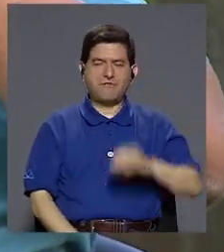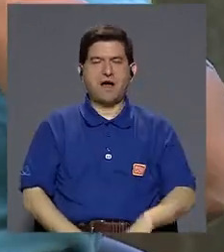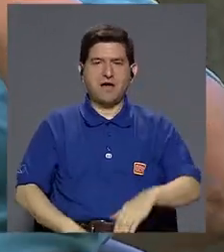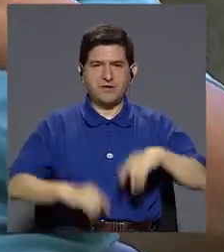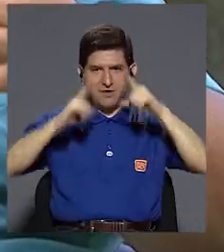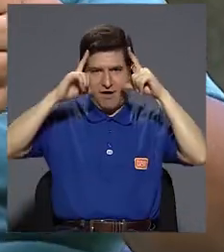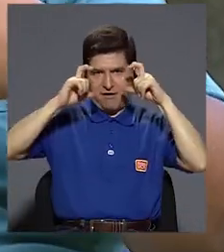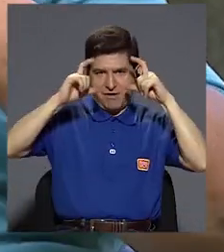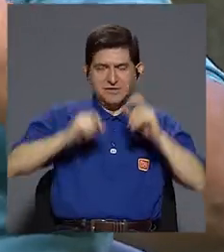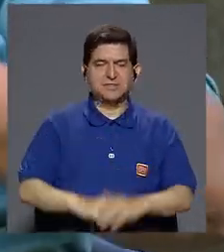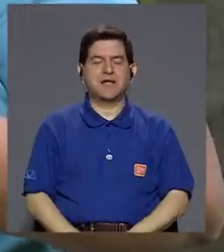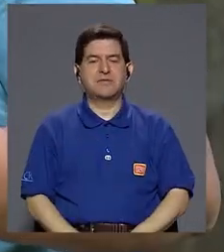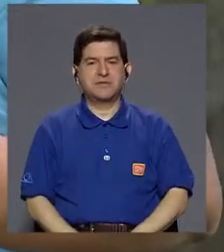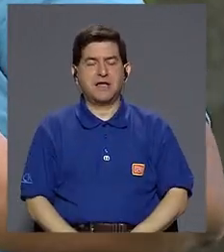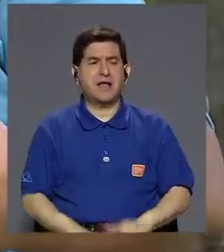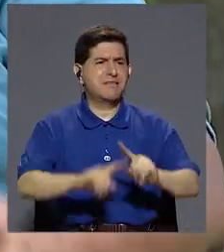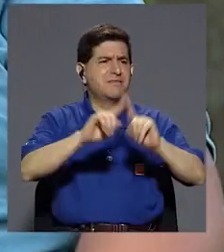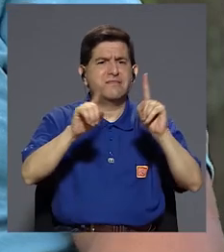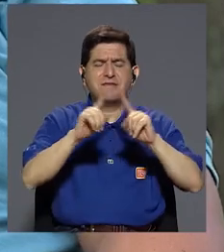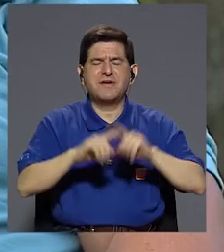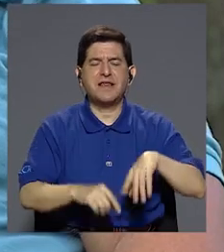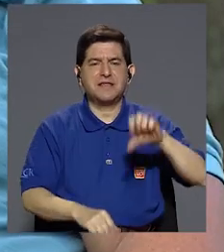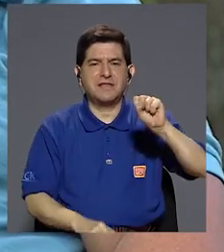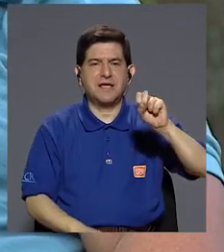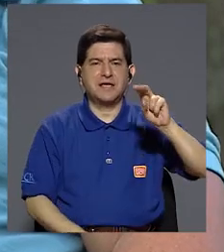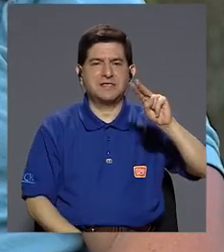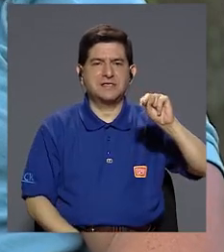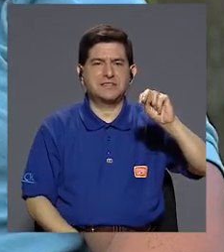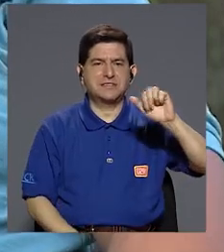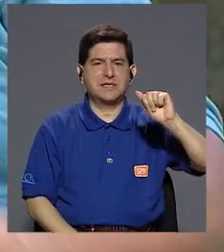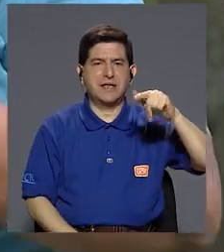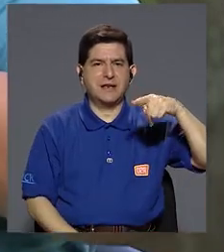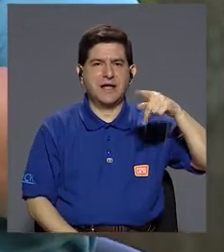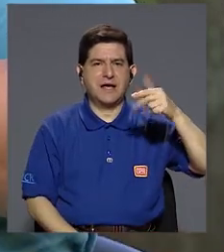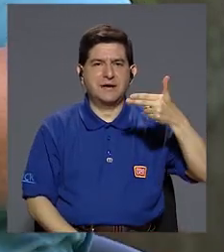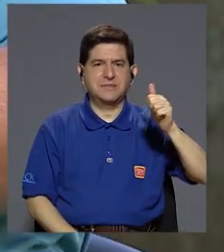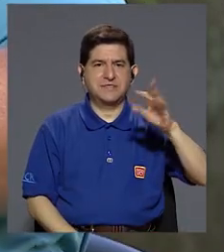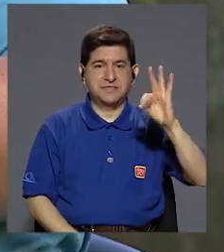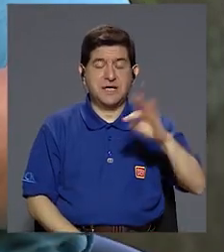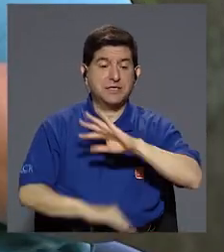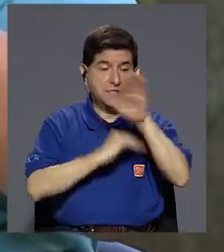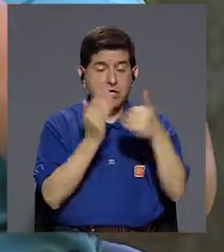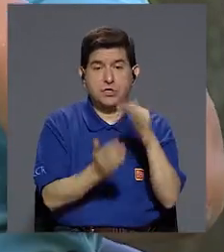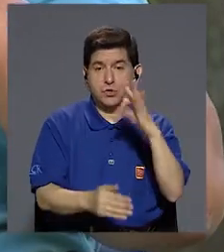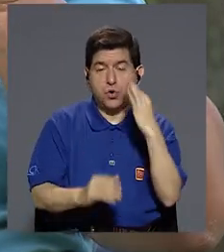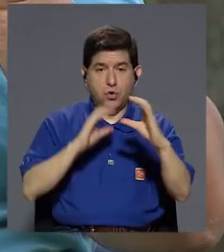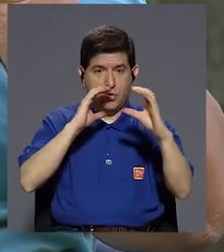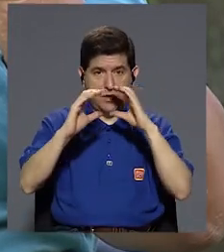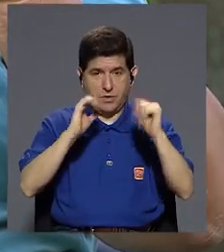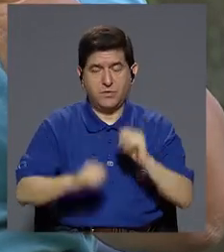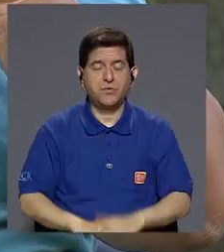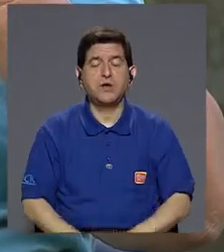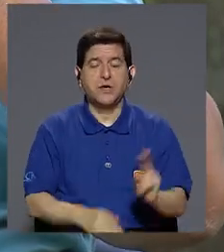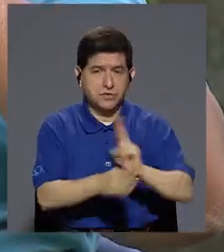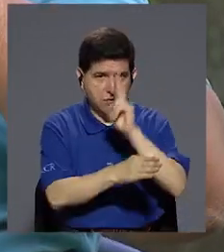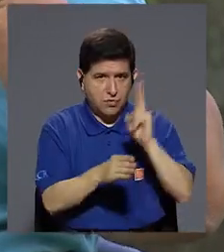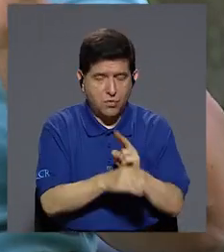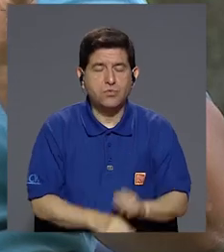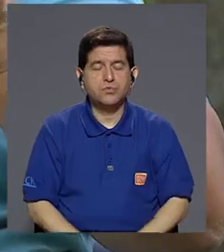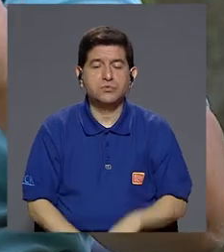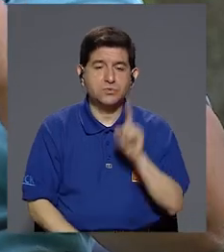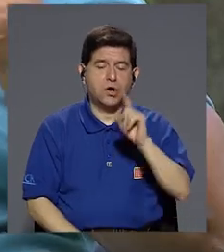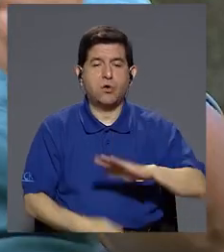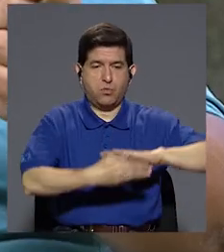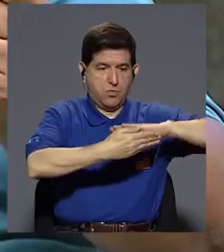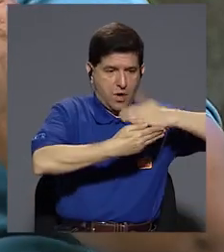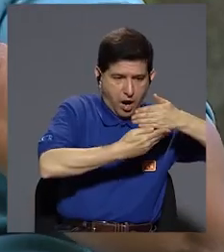Instagram, Snapchat, que usan mucho las personas jóvenes en la actualidad y todos los medios para poder usarlas. Entonces, desde una computadora portátil o una computadora